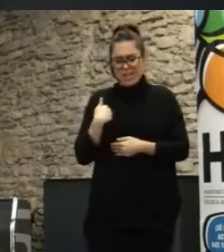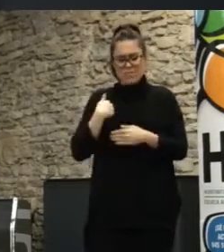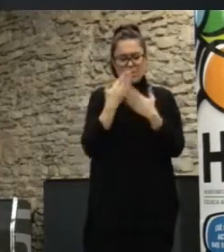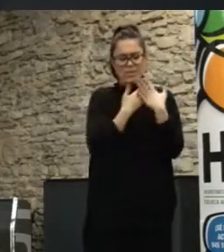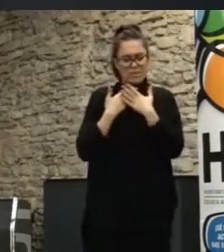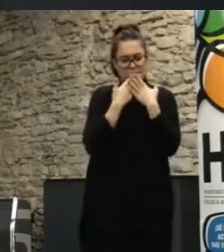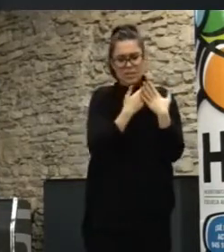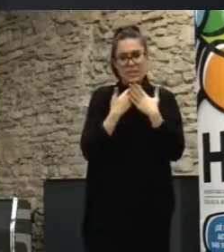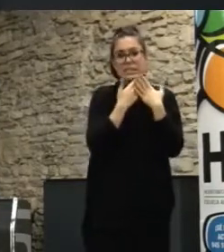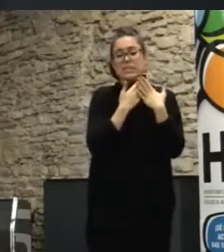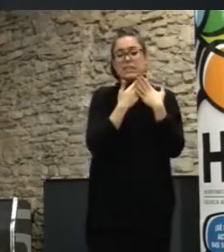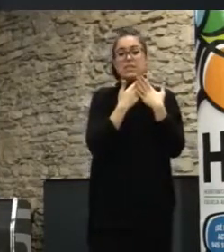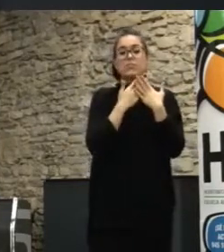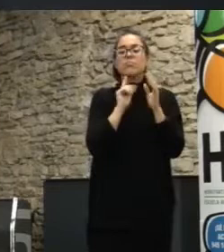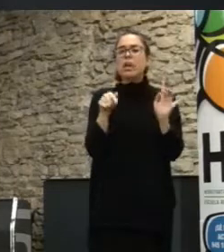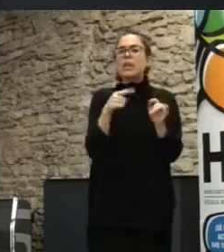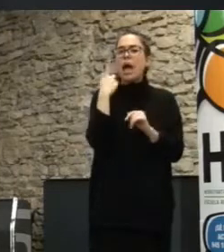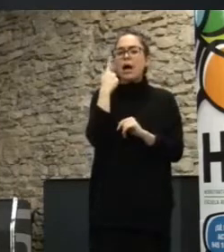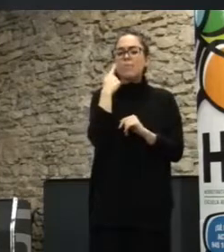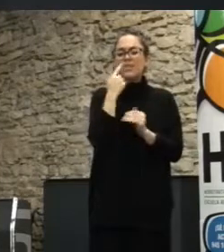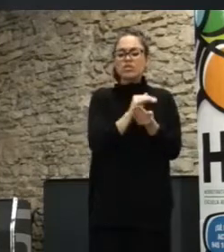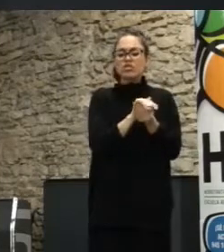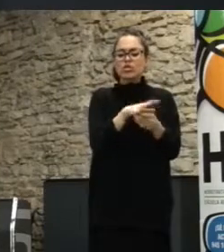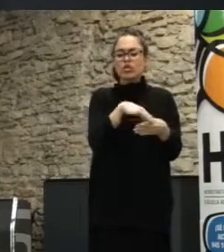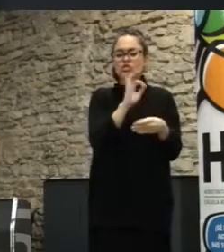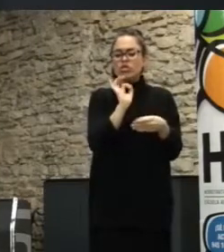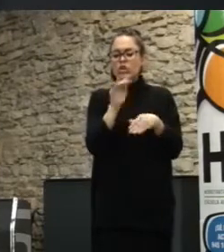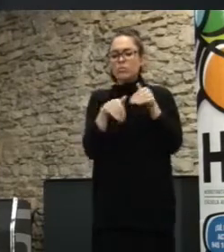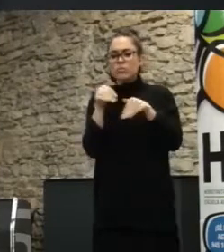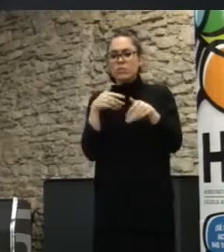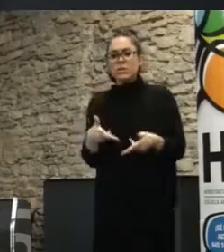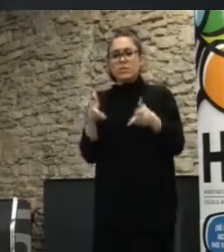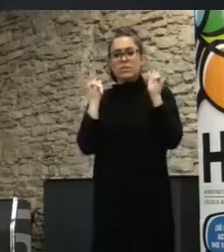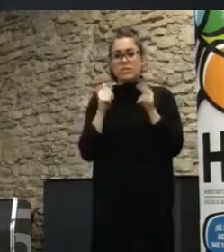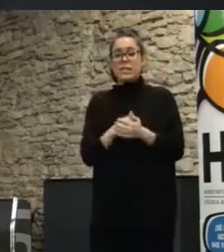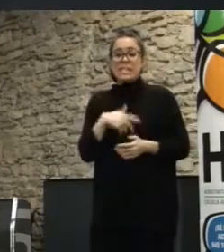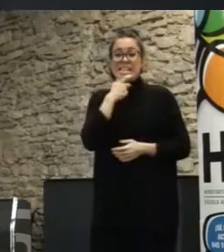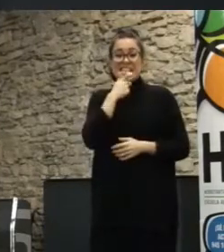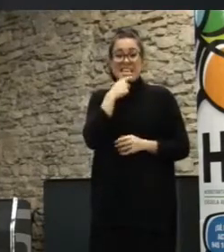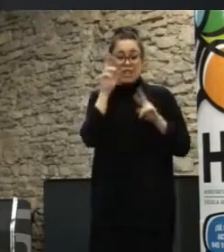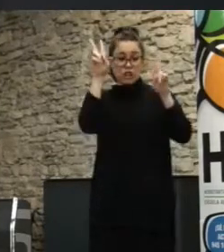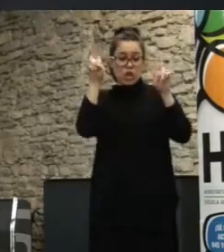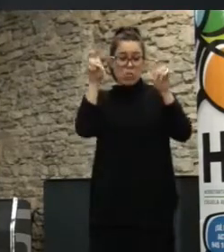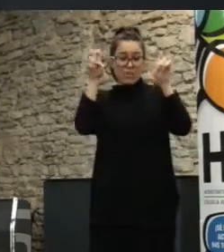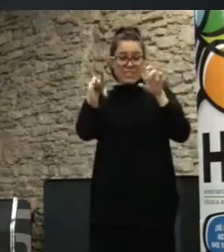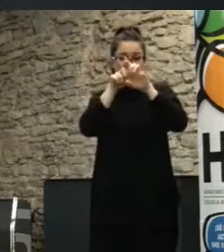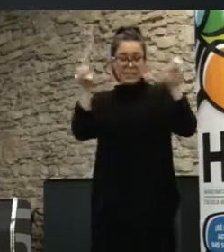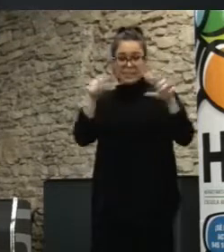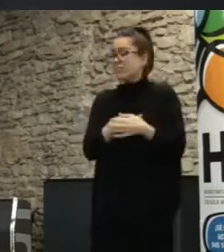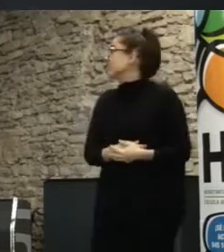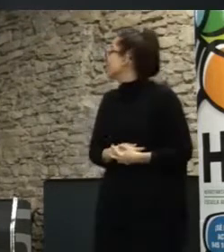democracia por suerte y deliberativa que se llama Democracy R&D, Research and Development, es como desarrollo e